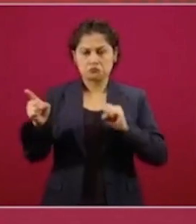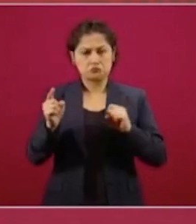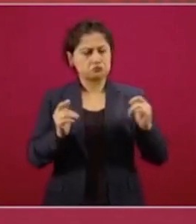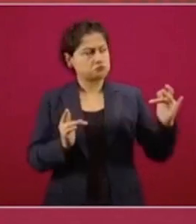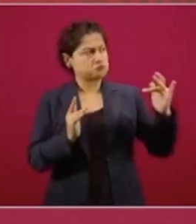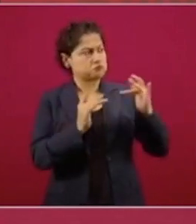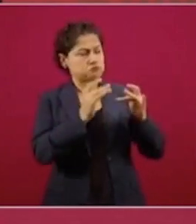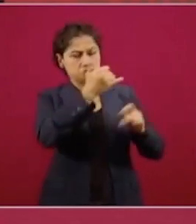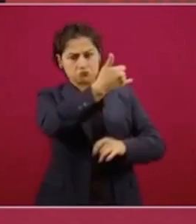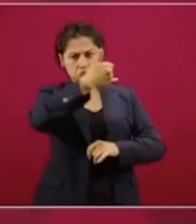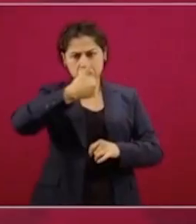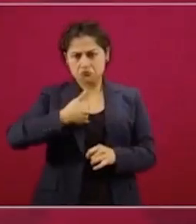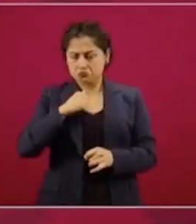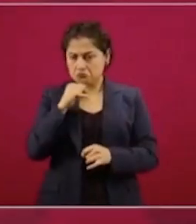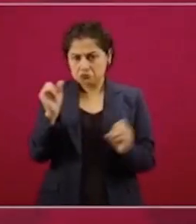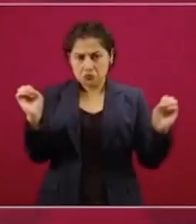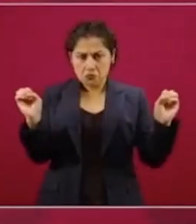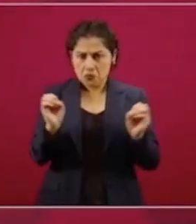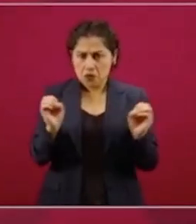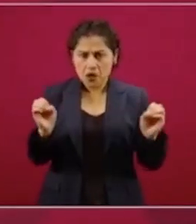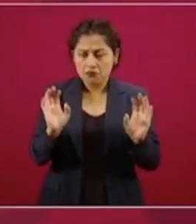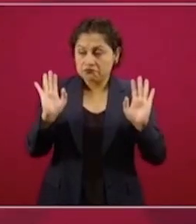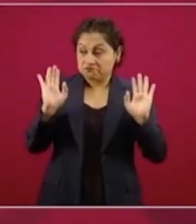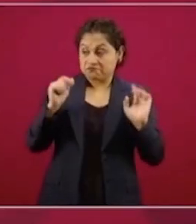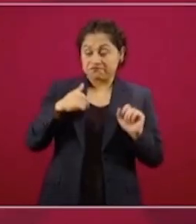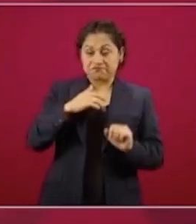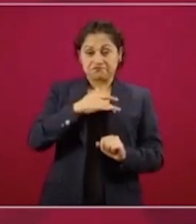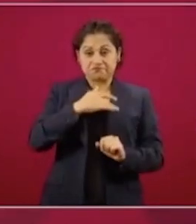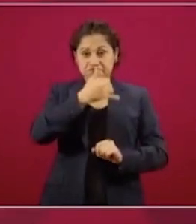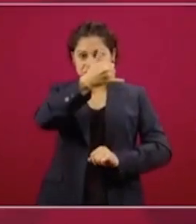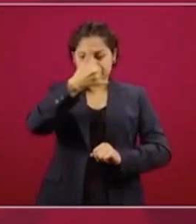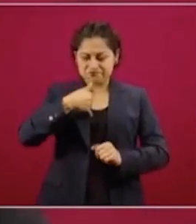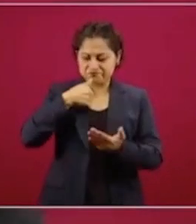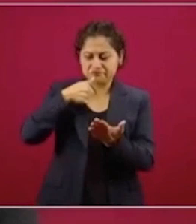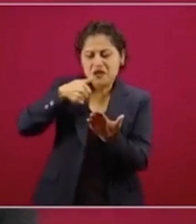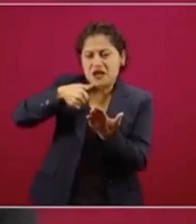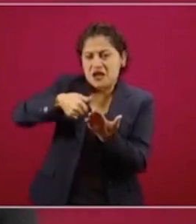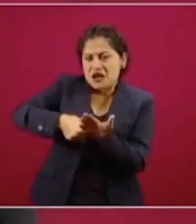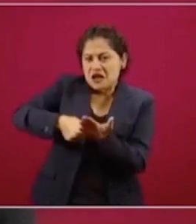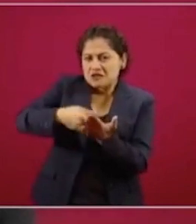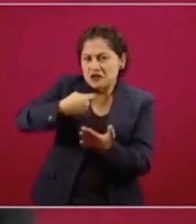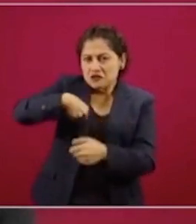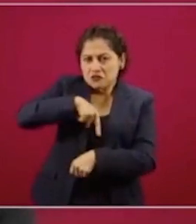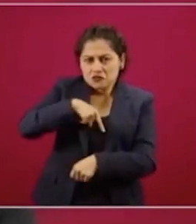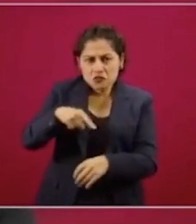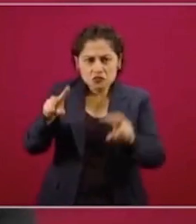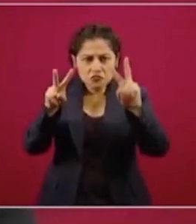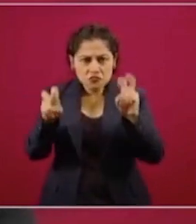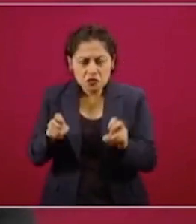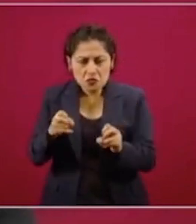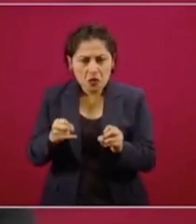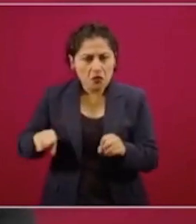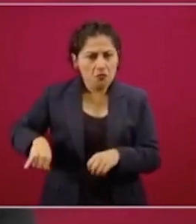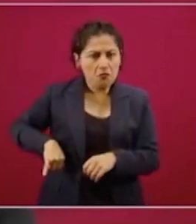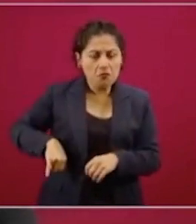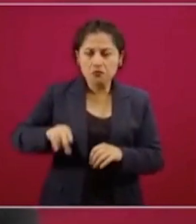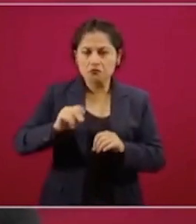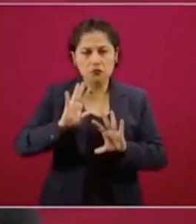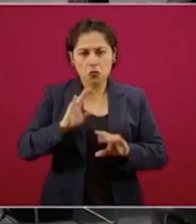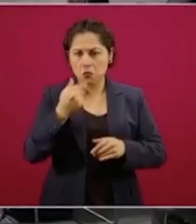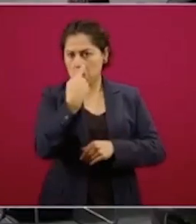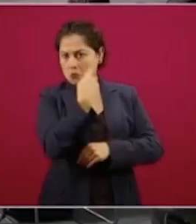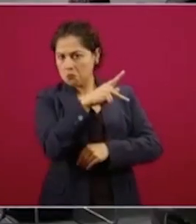del secretario de Estado y no supongo que la vaya a ver respecto a esa carta. un asunto interno de Estados Unidos. Estamos en una cadena de valor global,